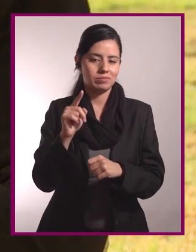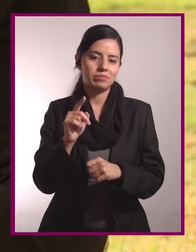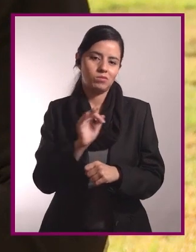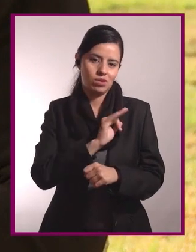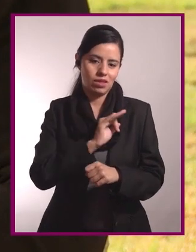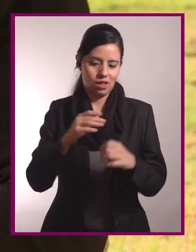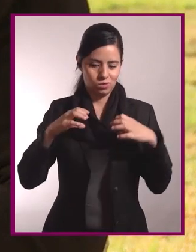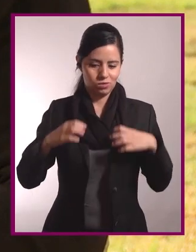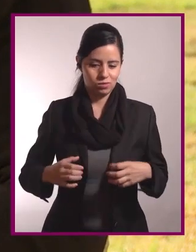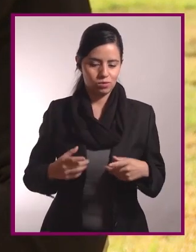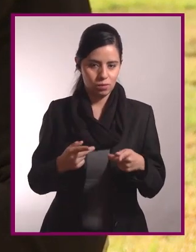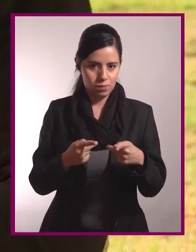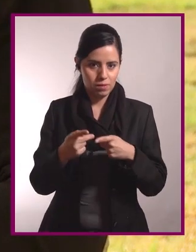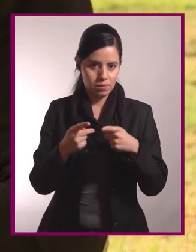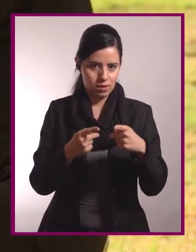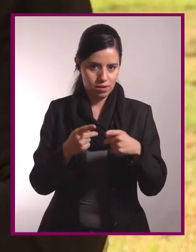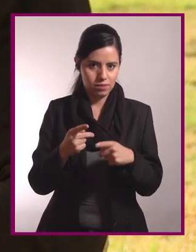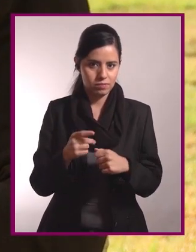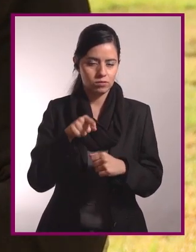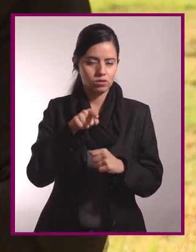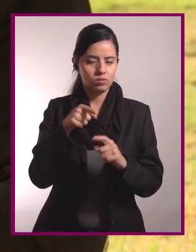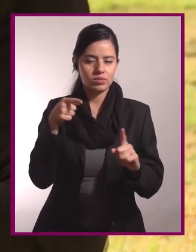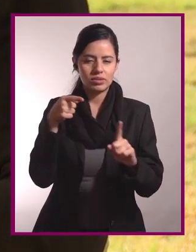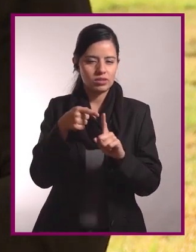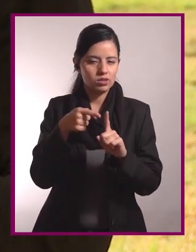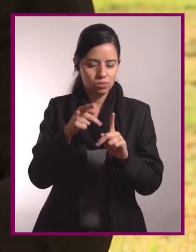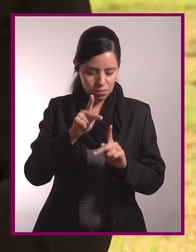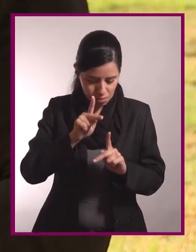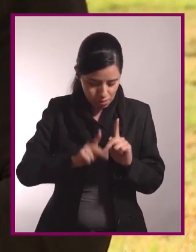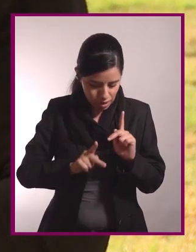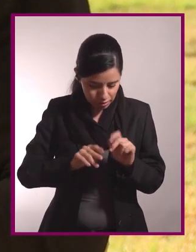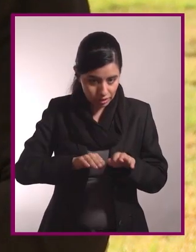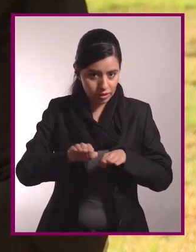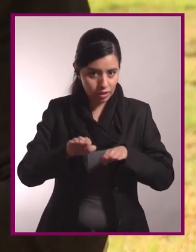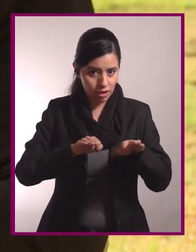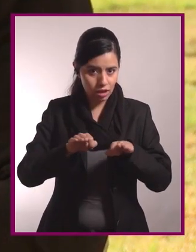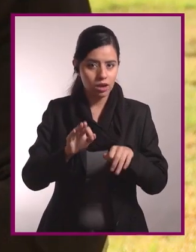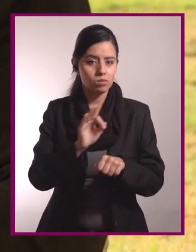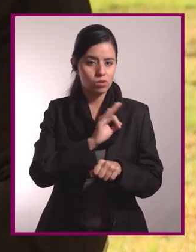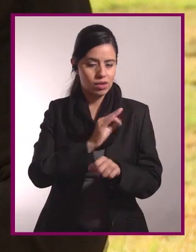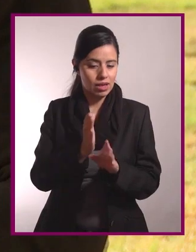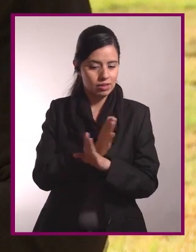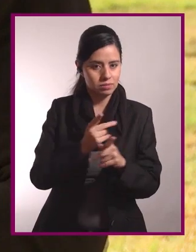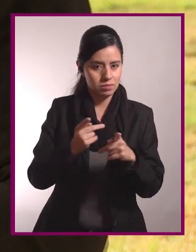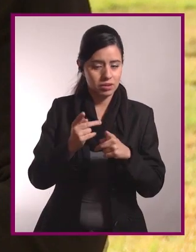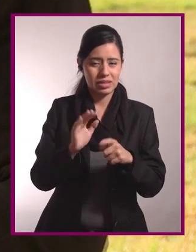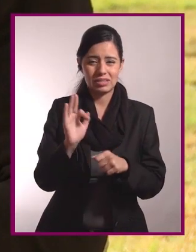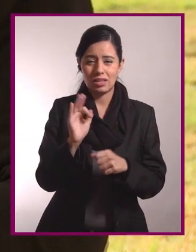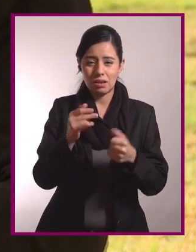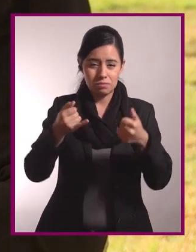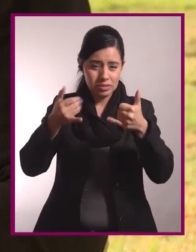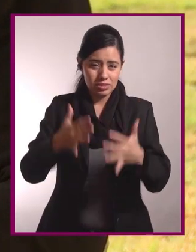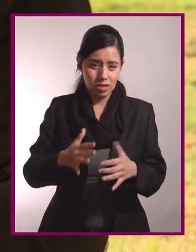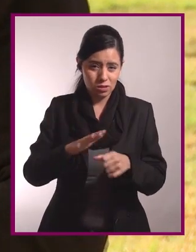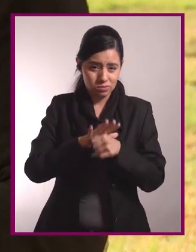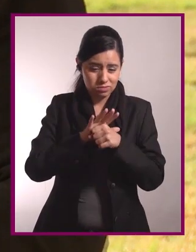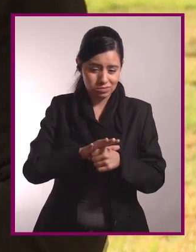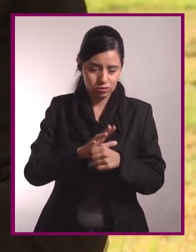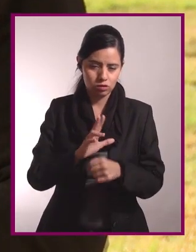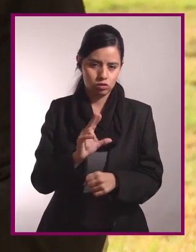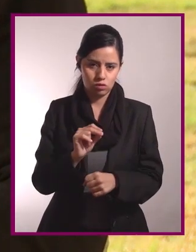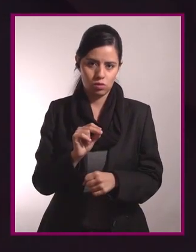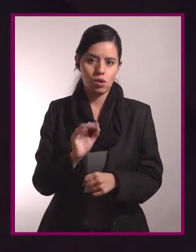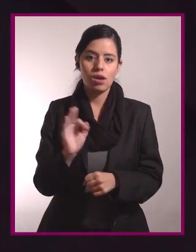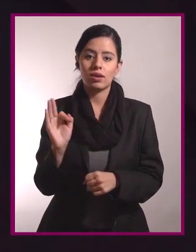estiramiento es importante para preparar al cuerpo y al músculo en específico que vas a trabajar para evitar que tenga una